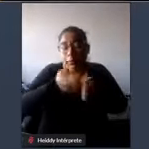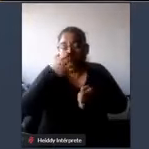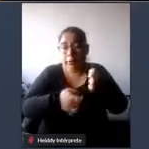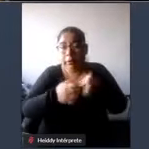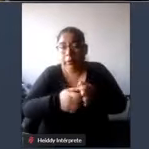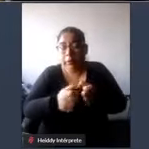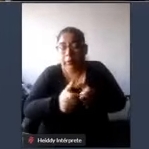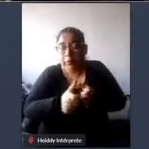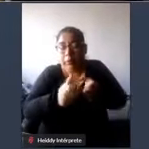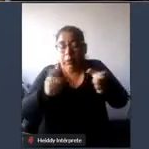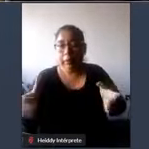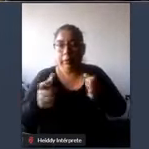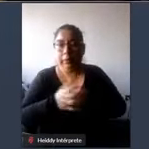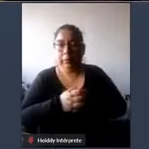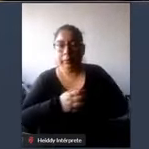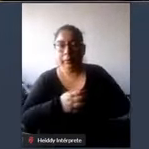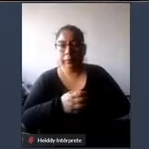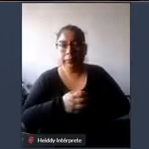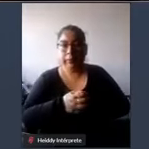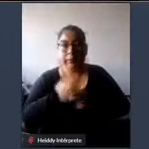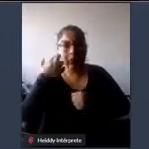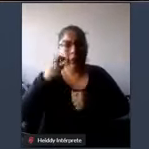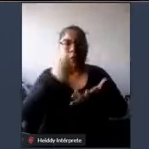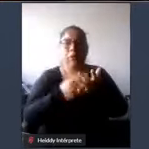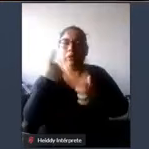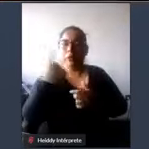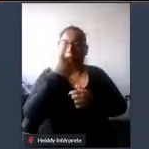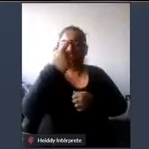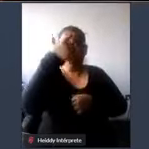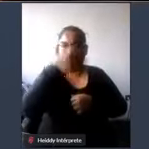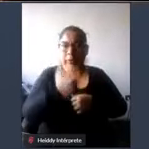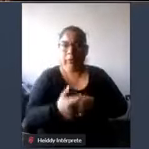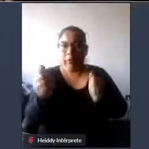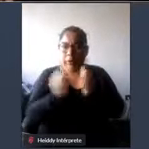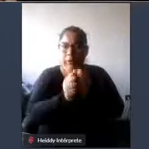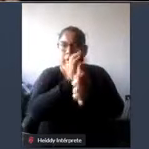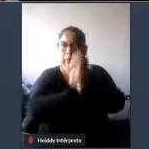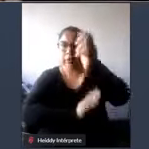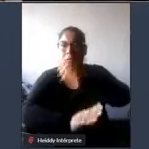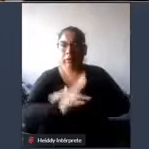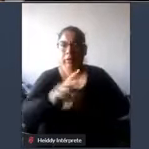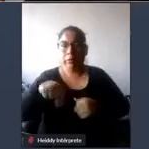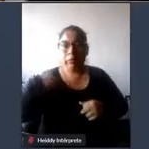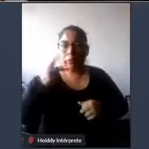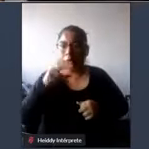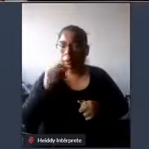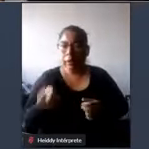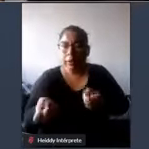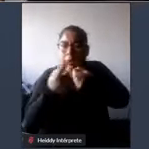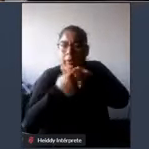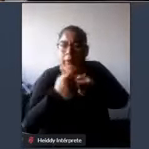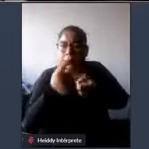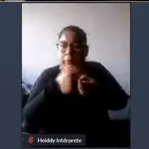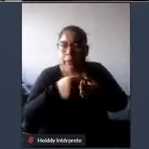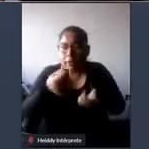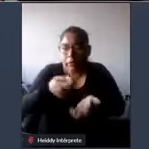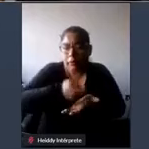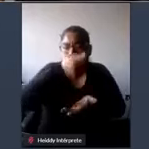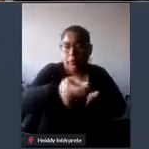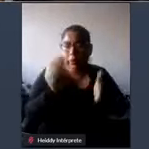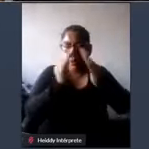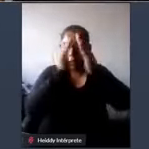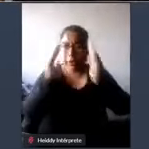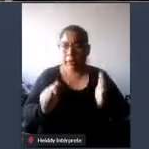no solamente la persona con discapacidad no tiene la posibilidad de aportar a la economía del hogar sino que hay una